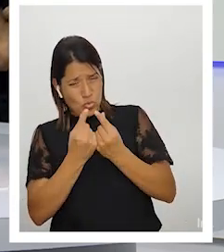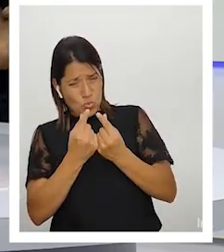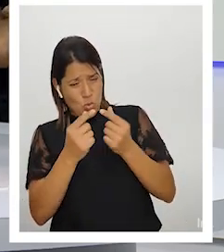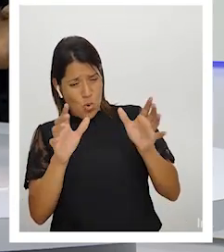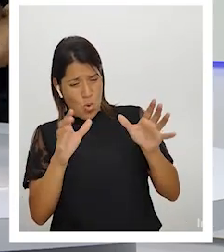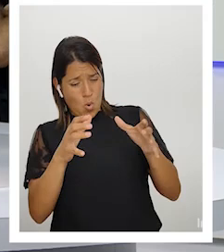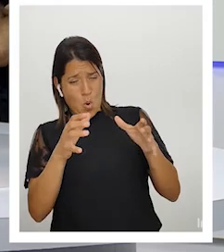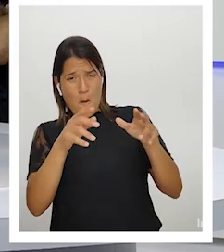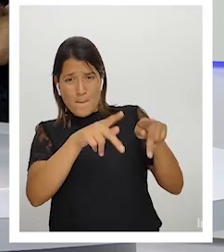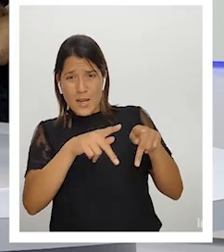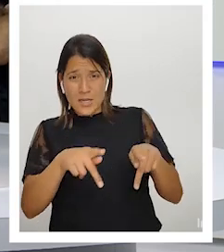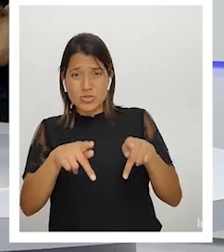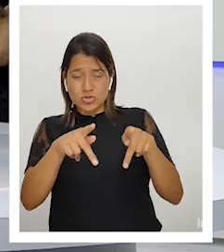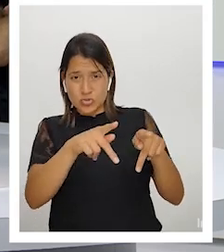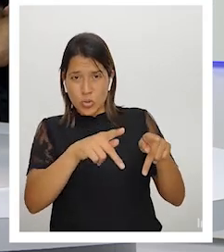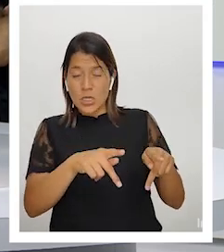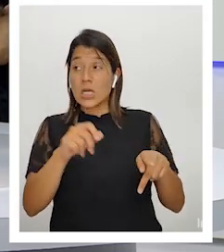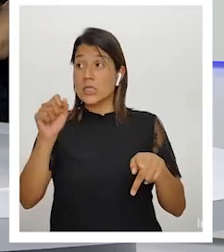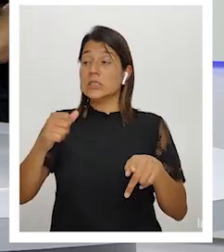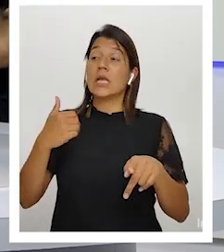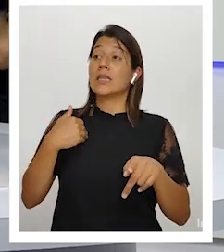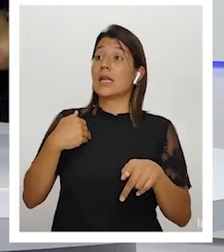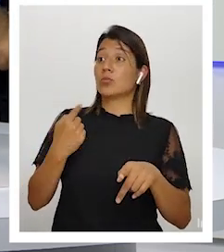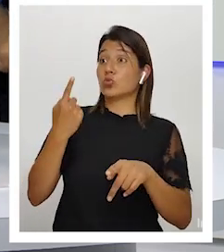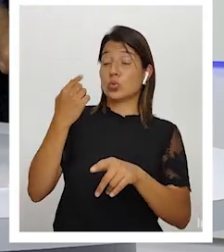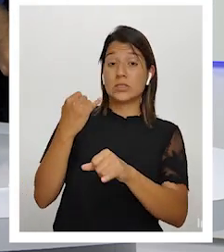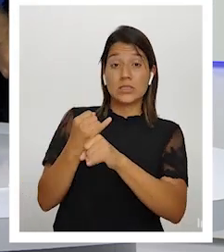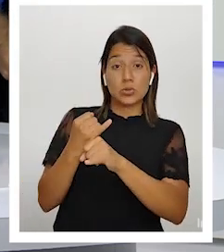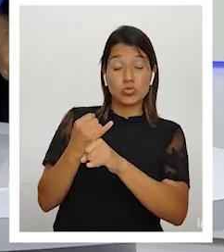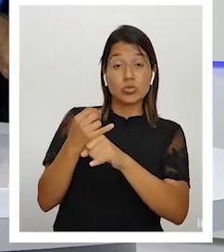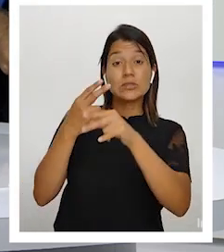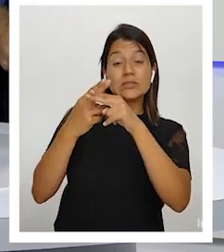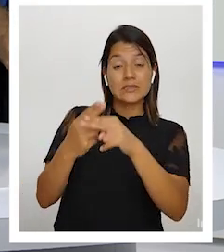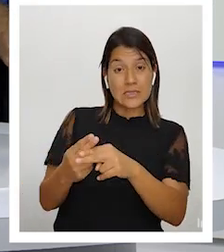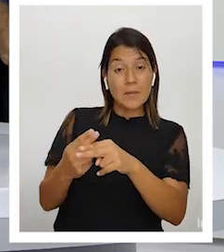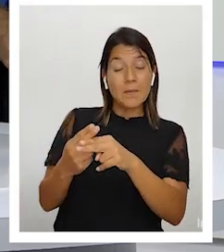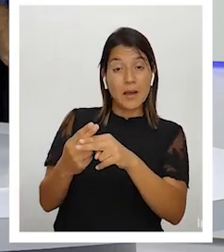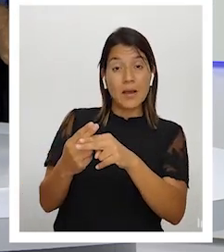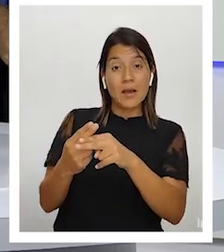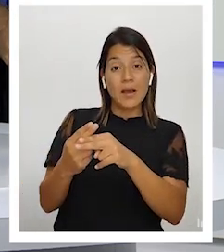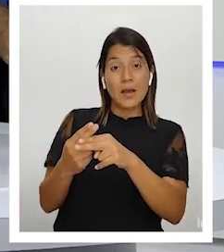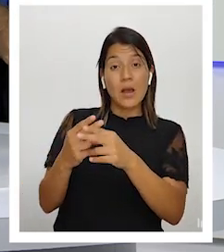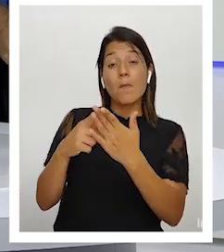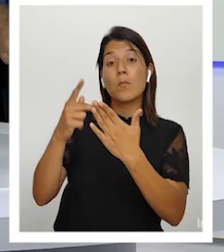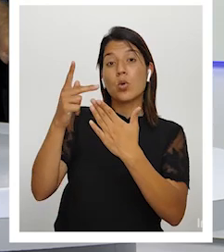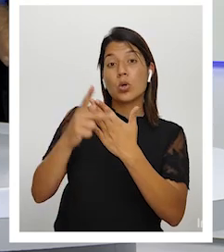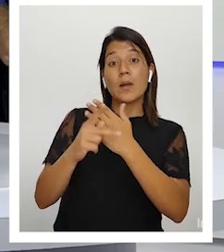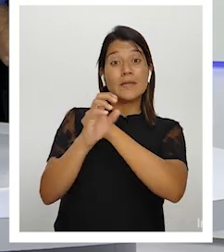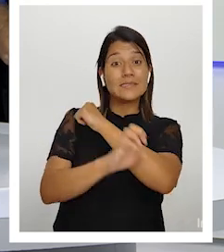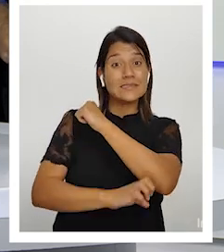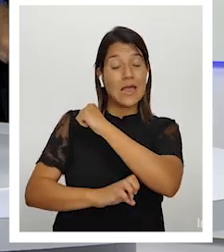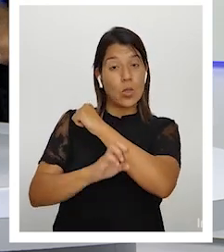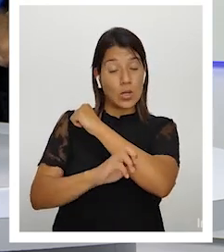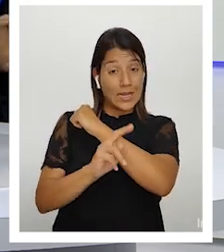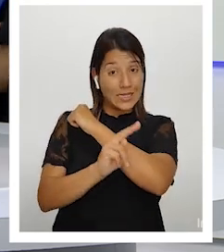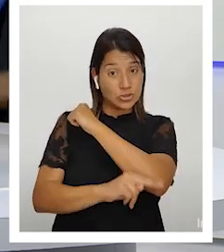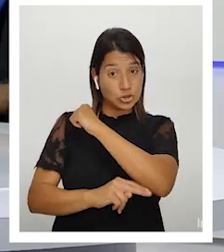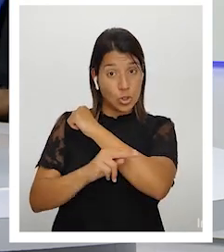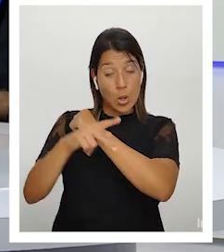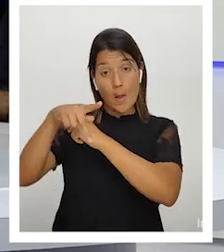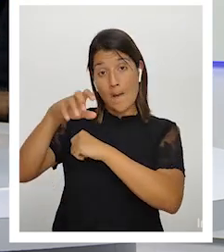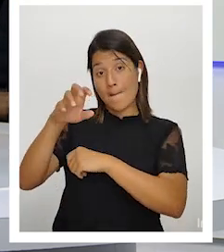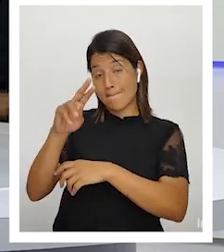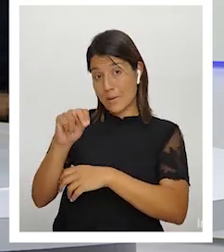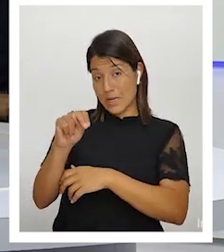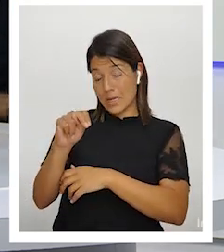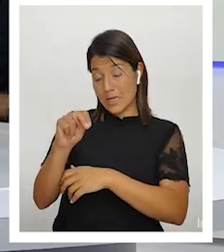habitualmente para discutir estas cosas hay que se llama el programa Estado de la Nación PEN que